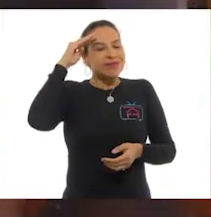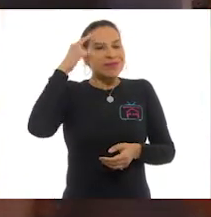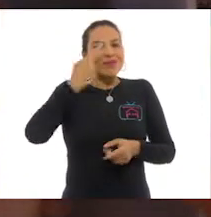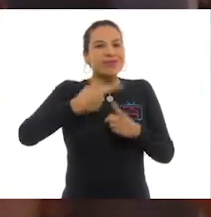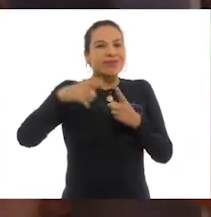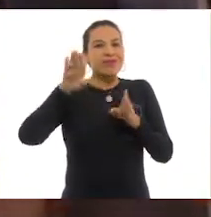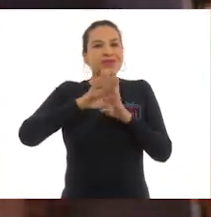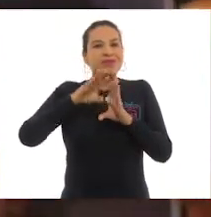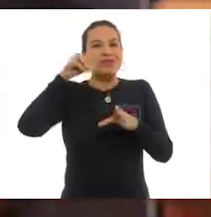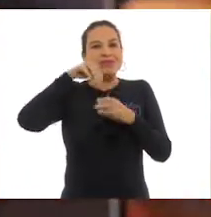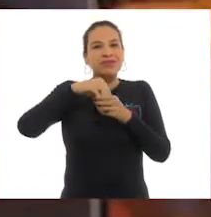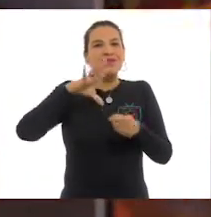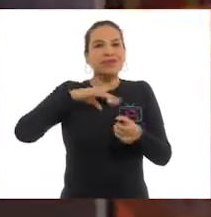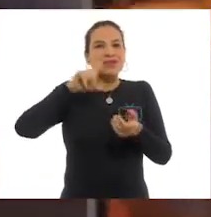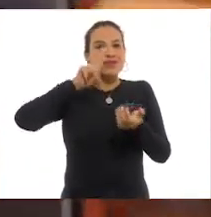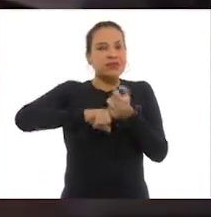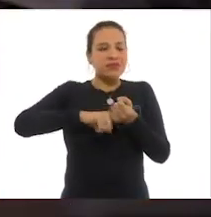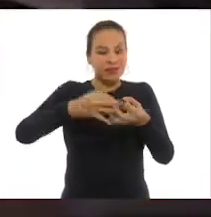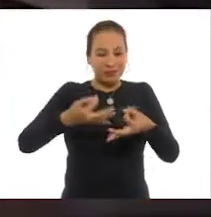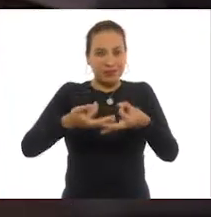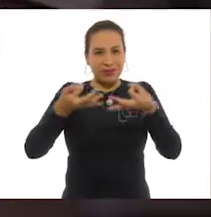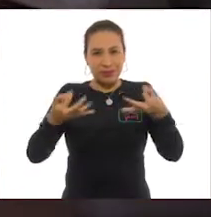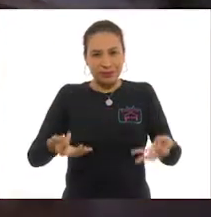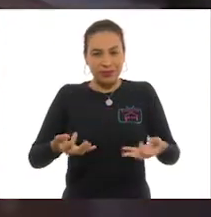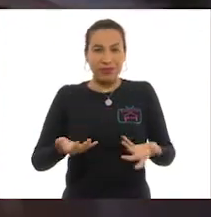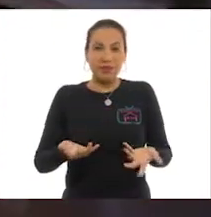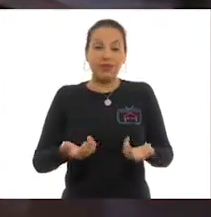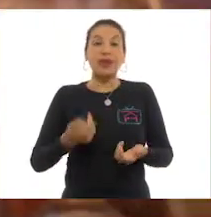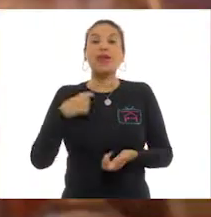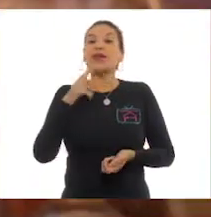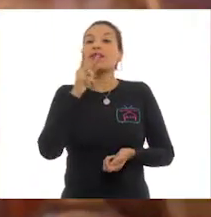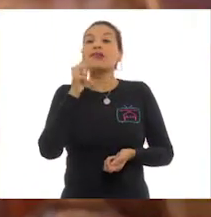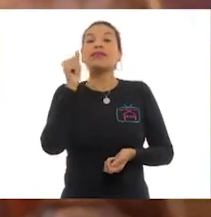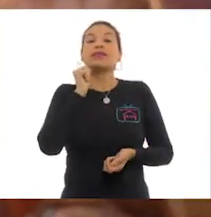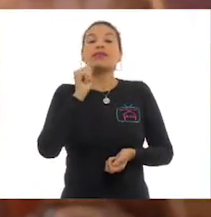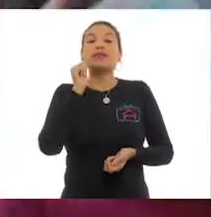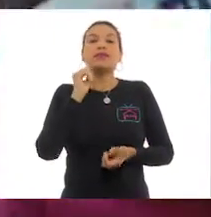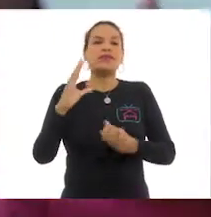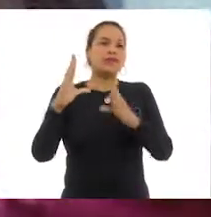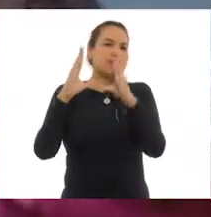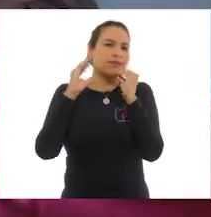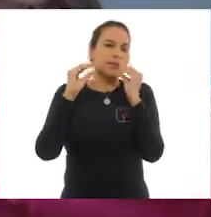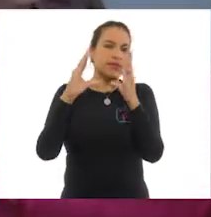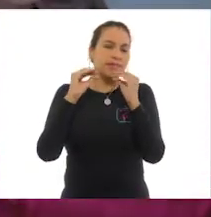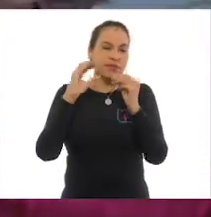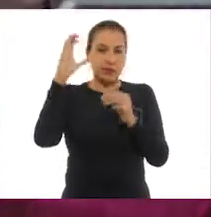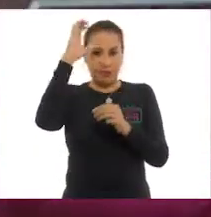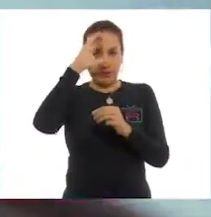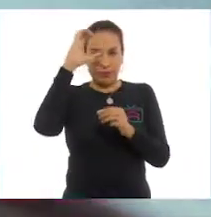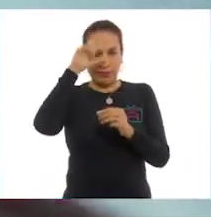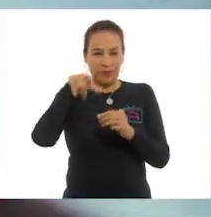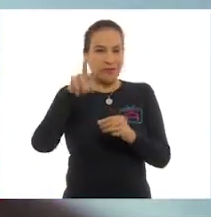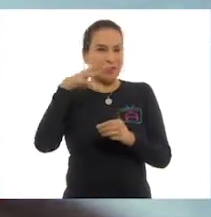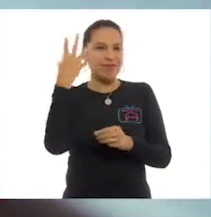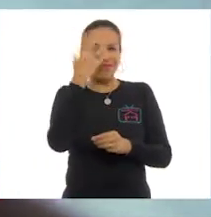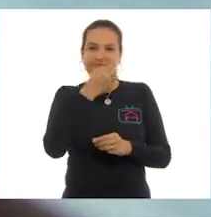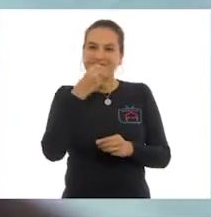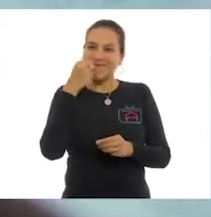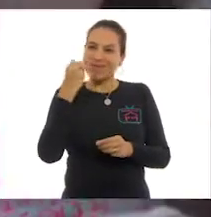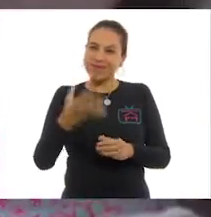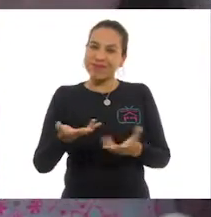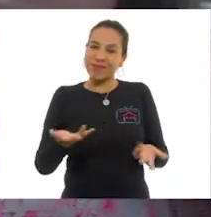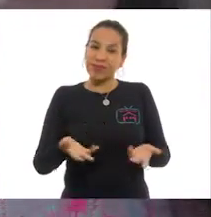secretos que había enterrados en la tierra. Mi papá siempre nos enseñó que las ciencias eran maravillosas.